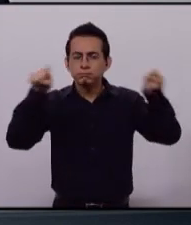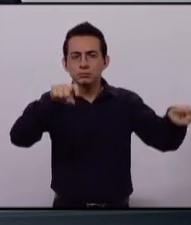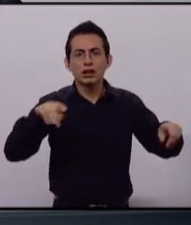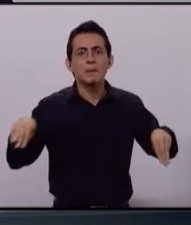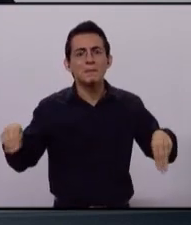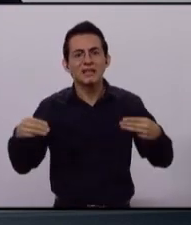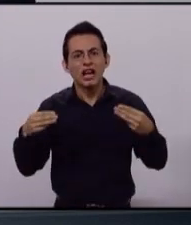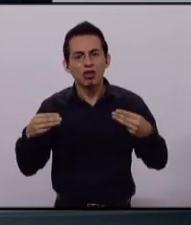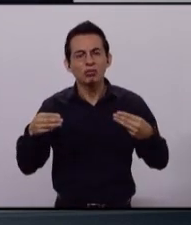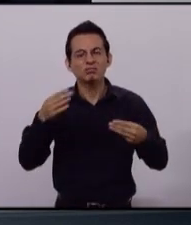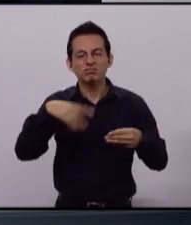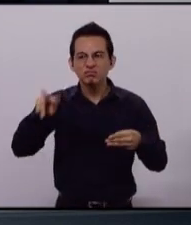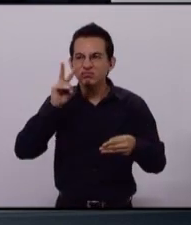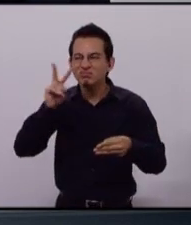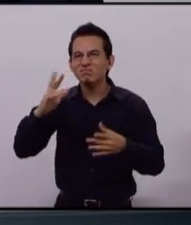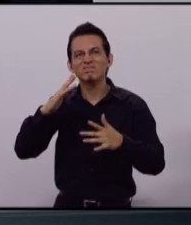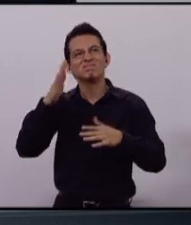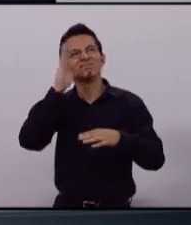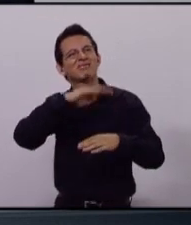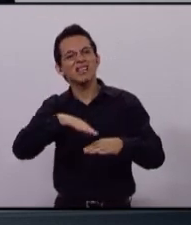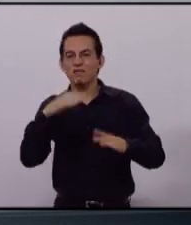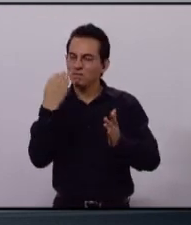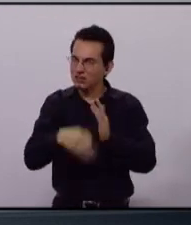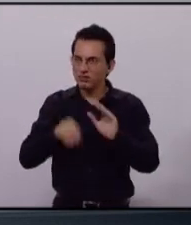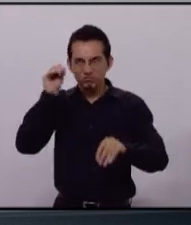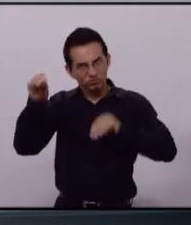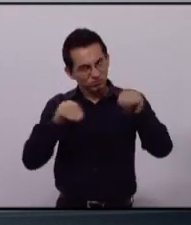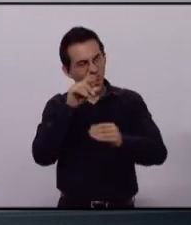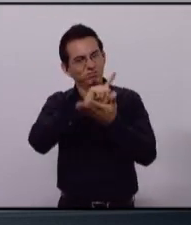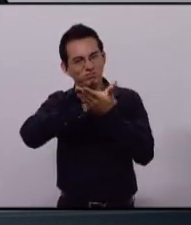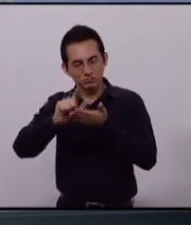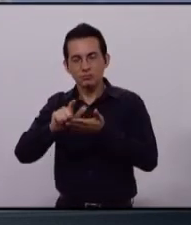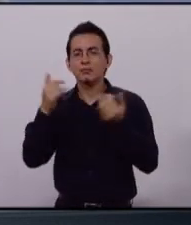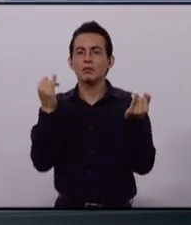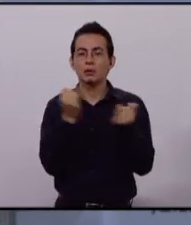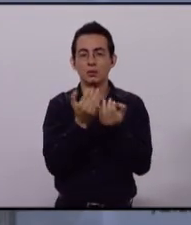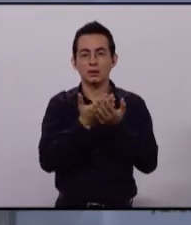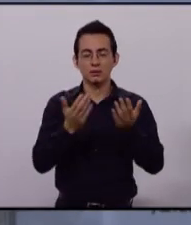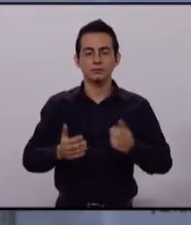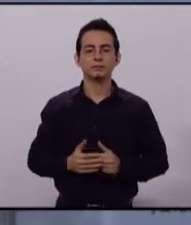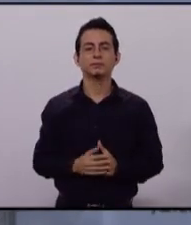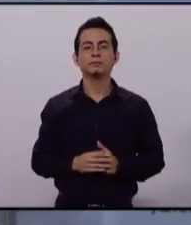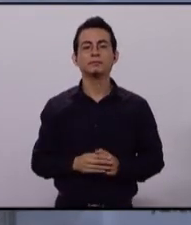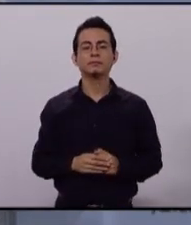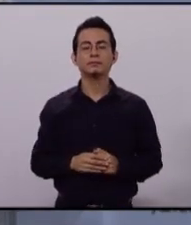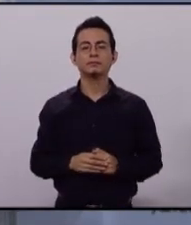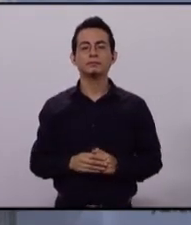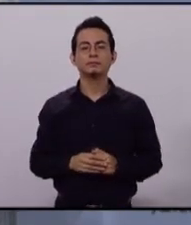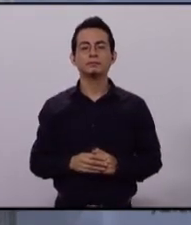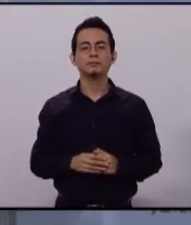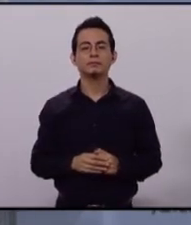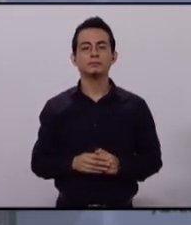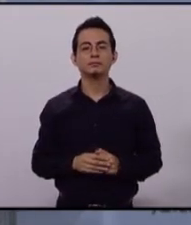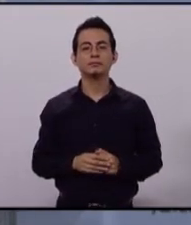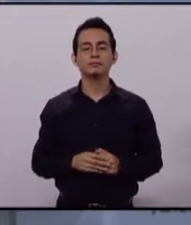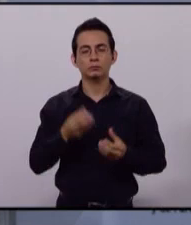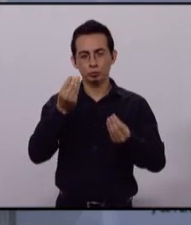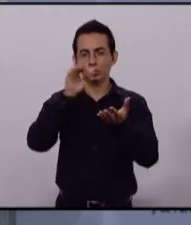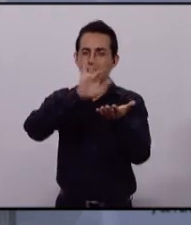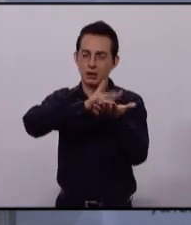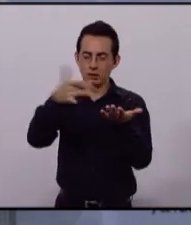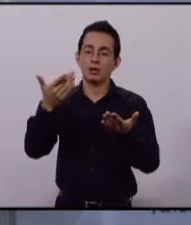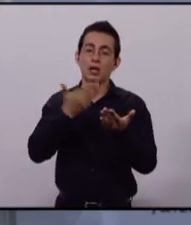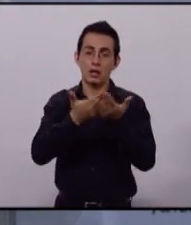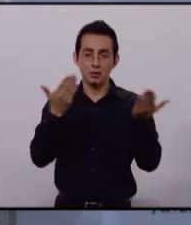municipio. Uno de los grandes potenciales que tiene Zapopan es el turismo. Se terminó su turno, candidato. Muchas gracias.